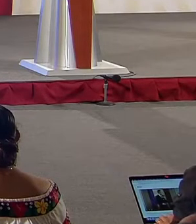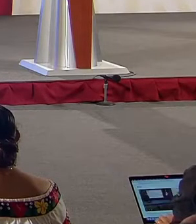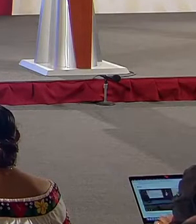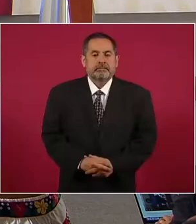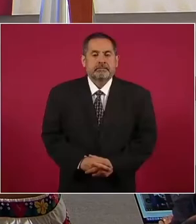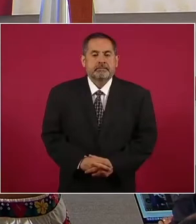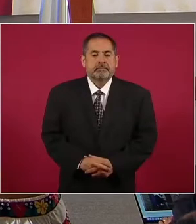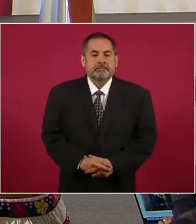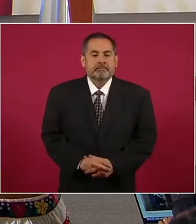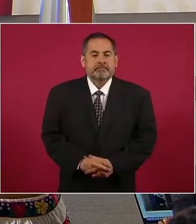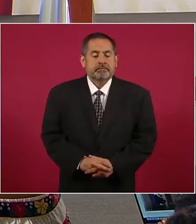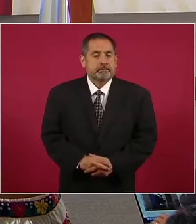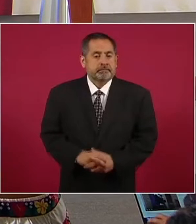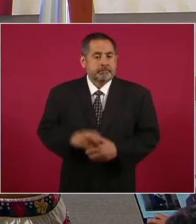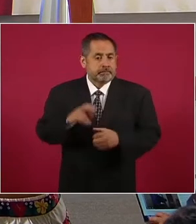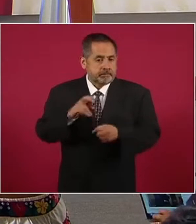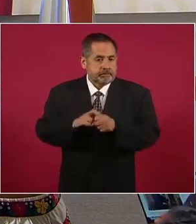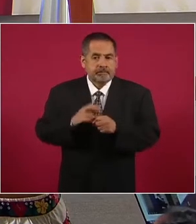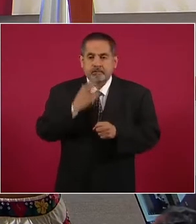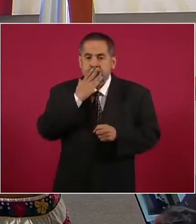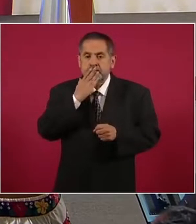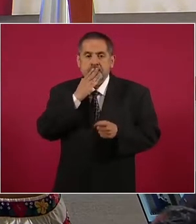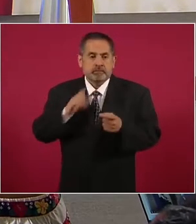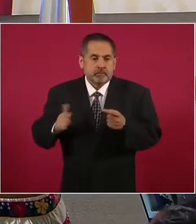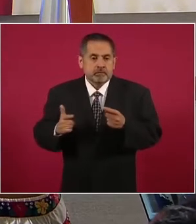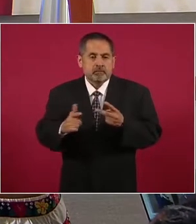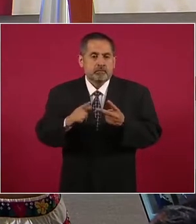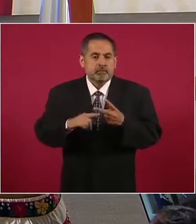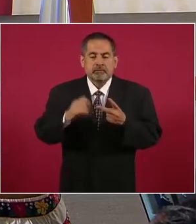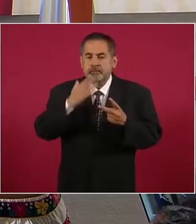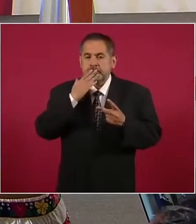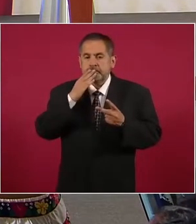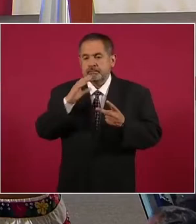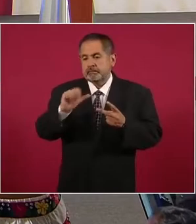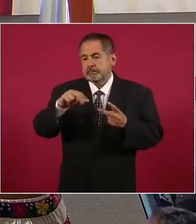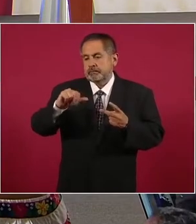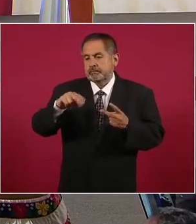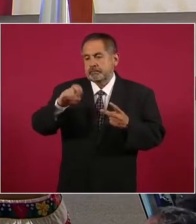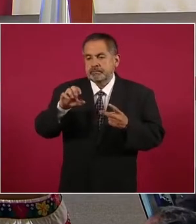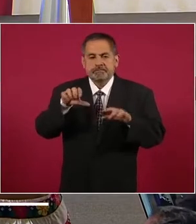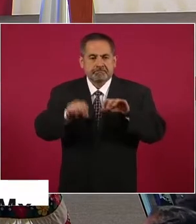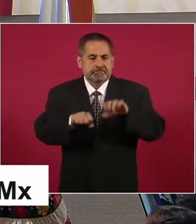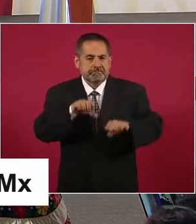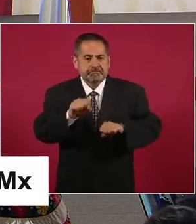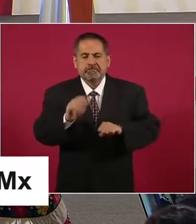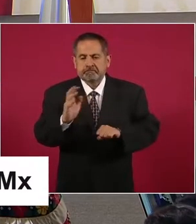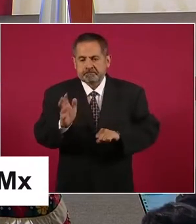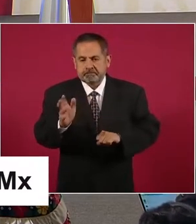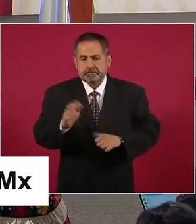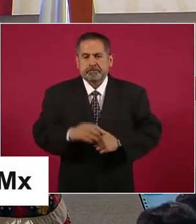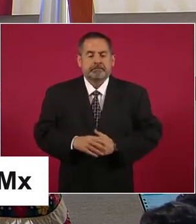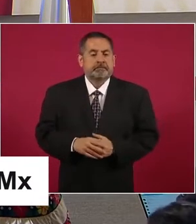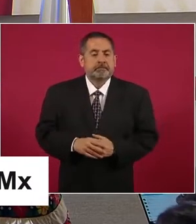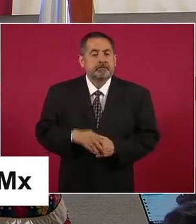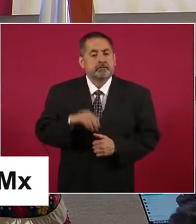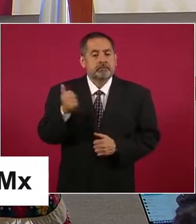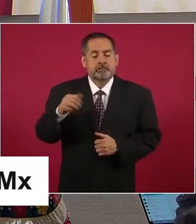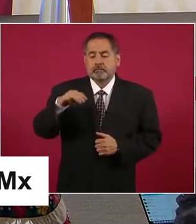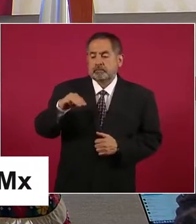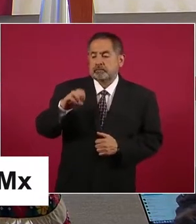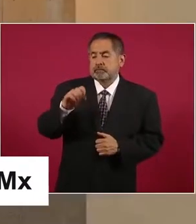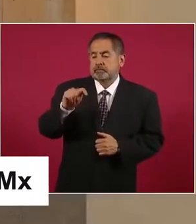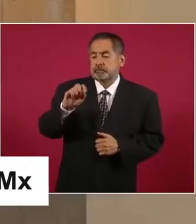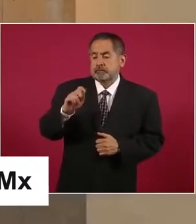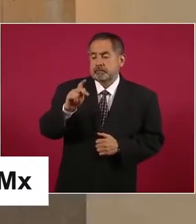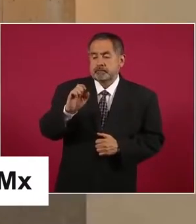en Comunfort, Guanajuato y también en Cananea, Sonora. Siguiente. Otras más en Metepec, en el Estado